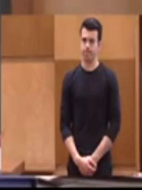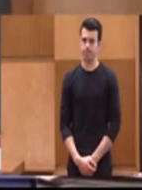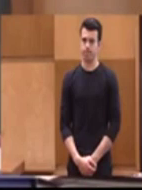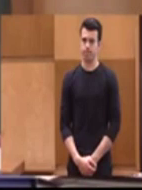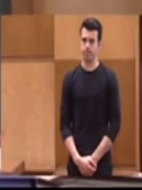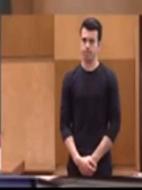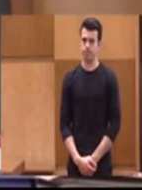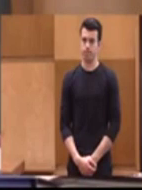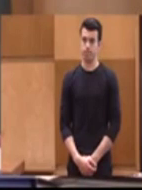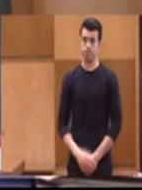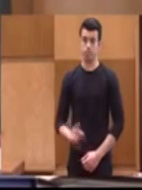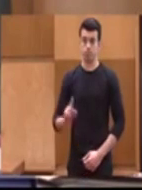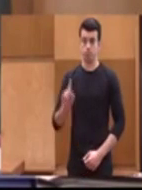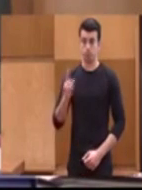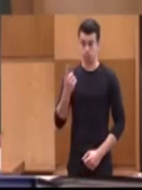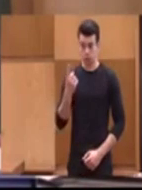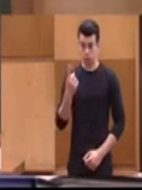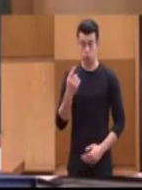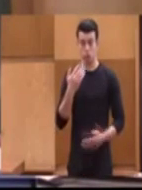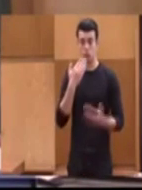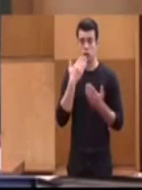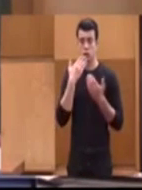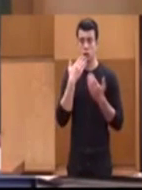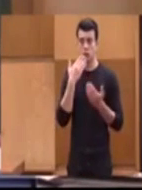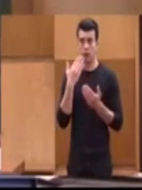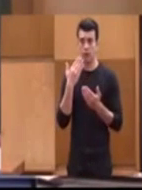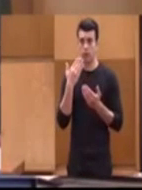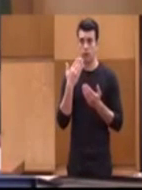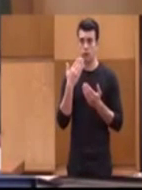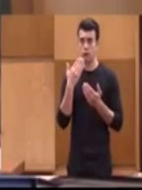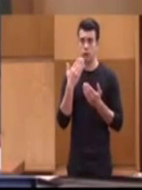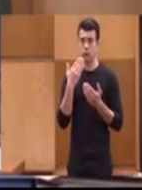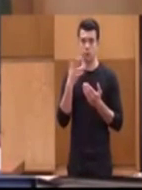Bueno, primer lugar, agradecer a